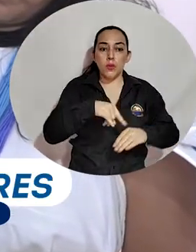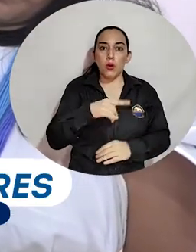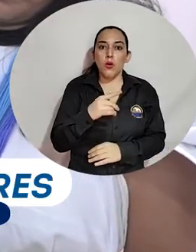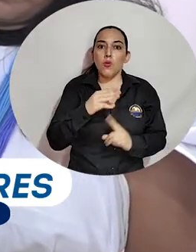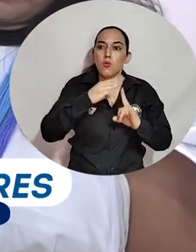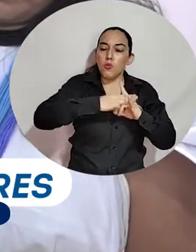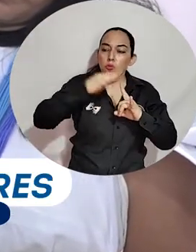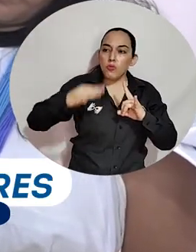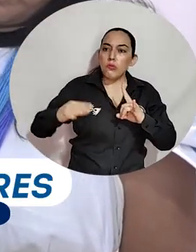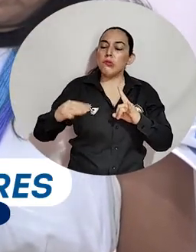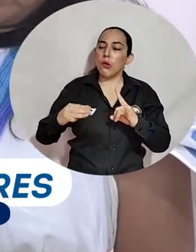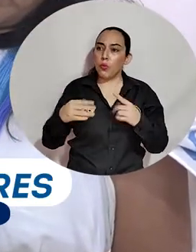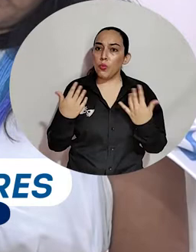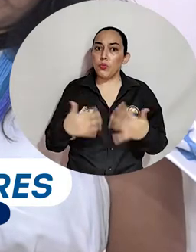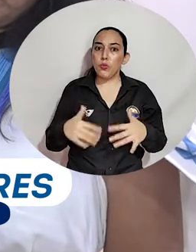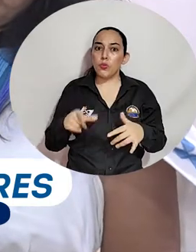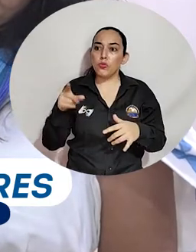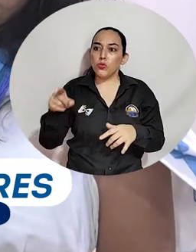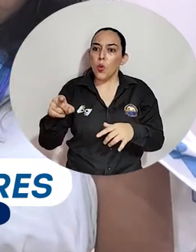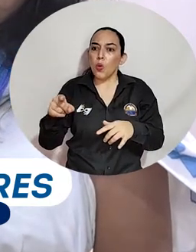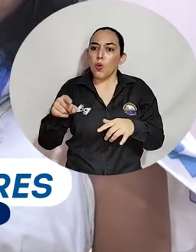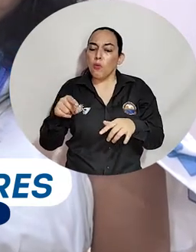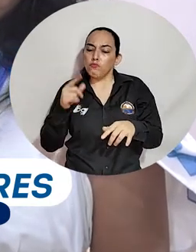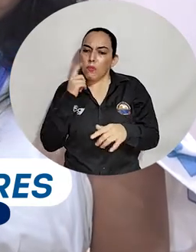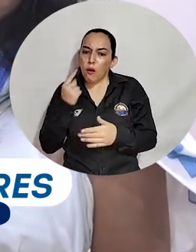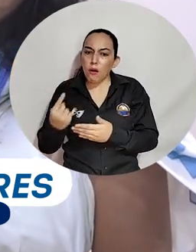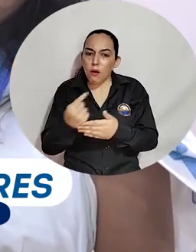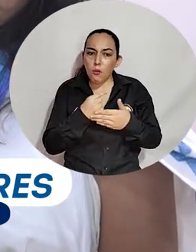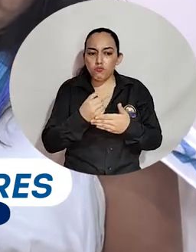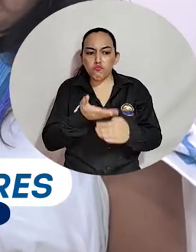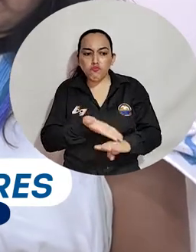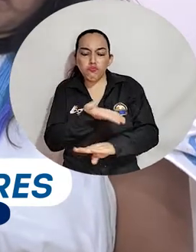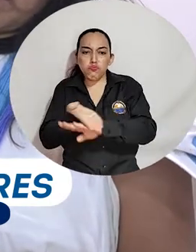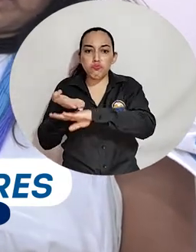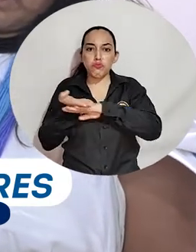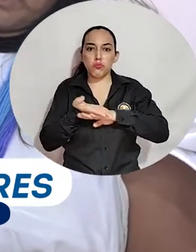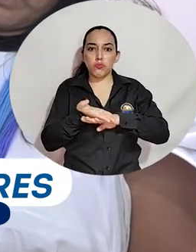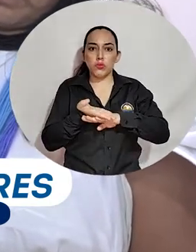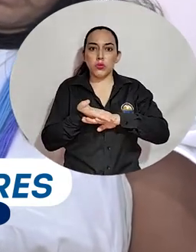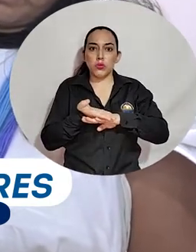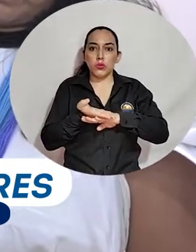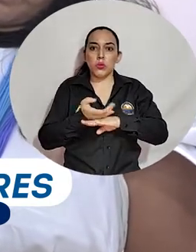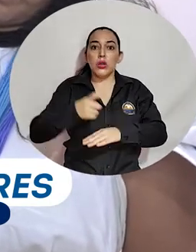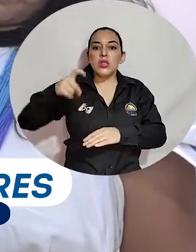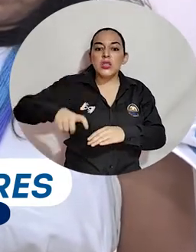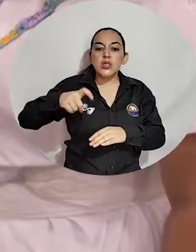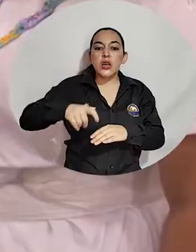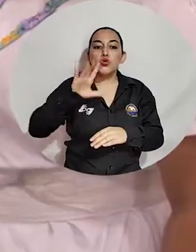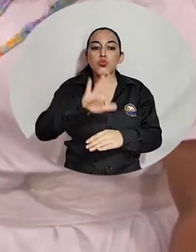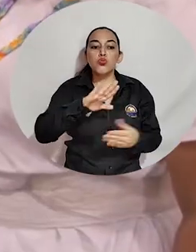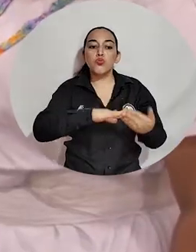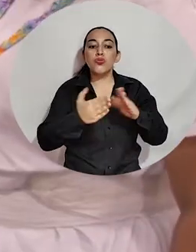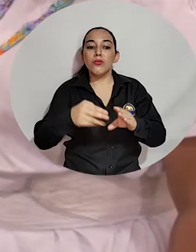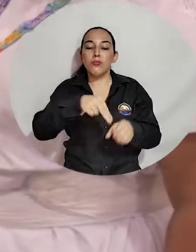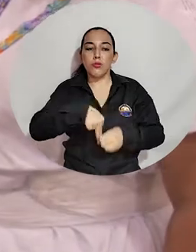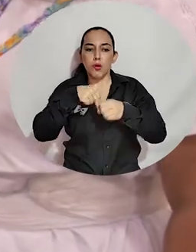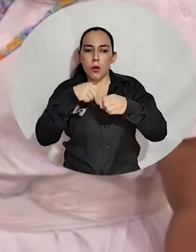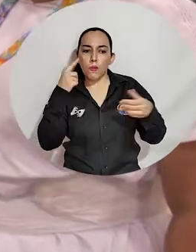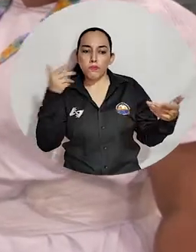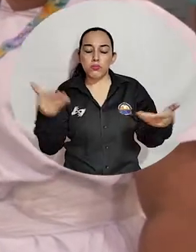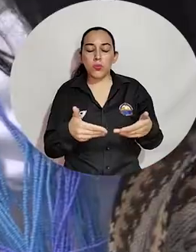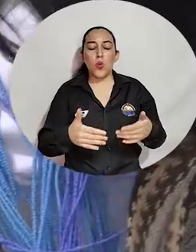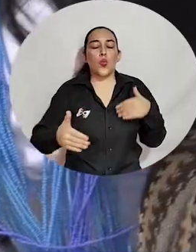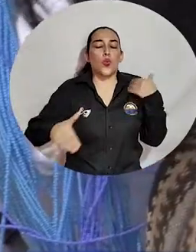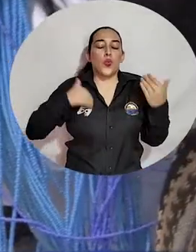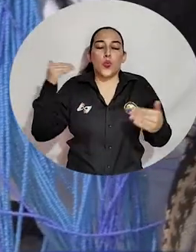Magdalena en ese sentido ha puesto en mesa las necesidades de las comunidades indígenas. Contenta, agradecida,